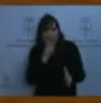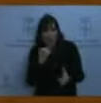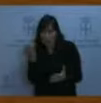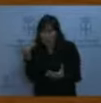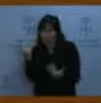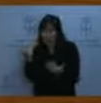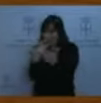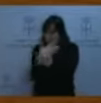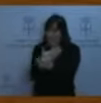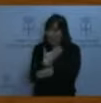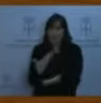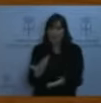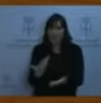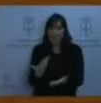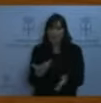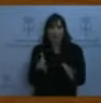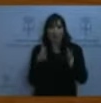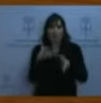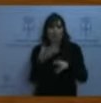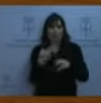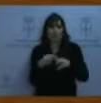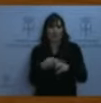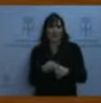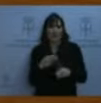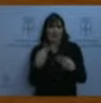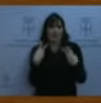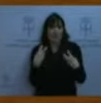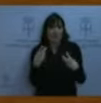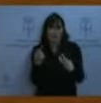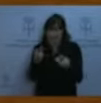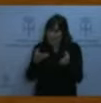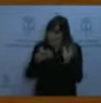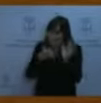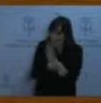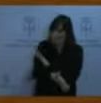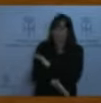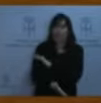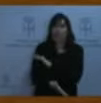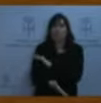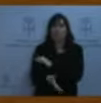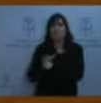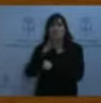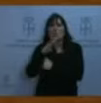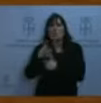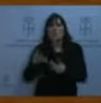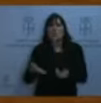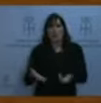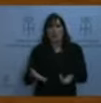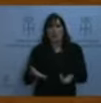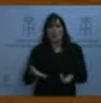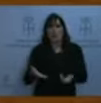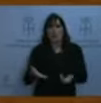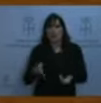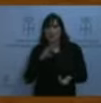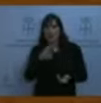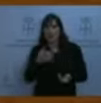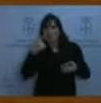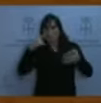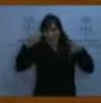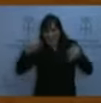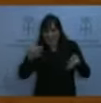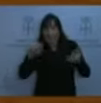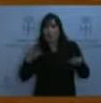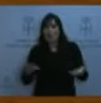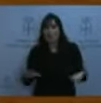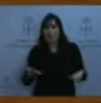Política Fiscal que explique las razones que le ha llevado a esta firma. Las verdaderas razones. No las que están por debajo